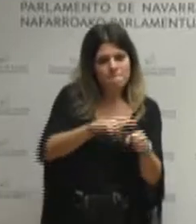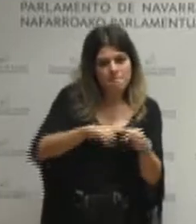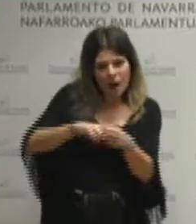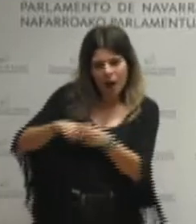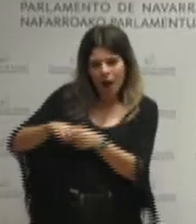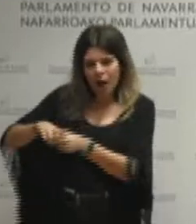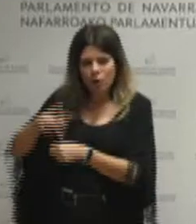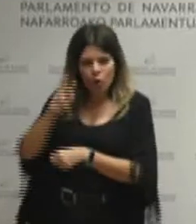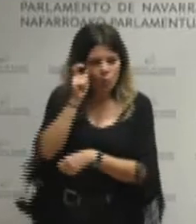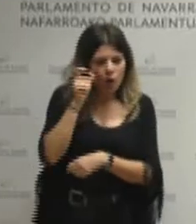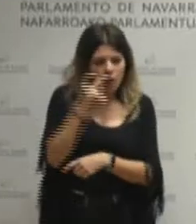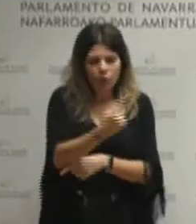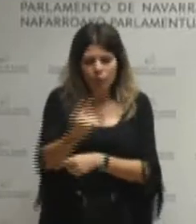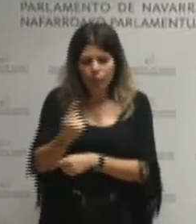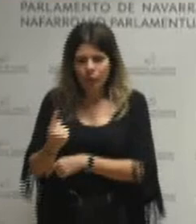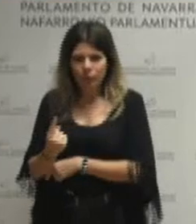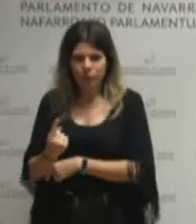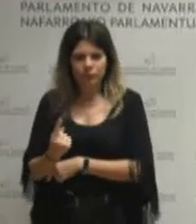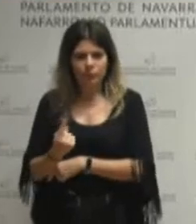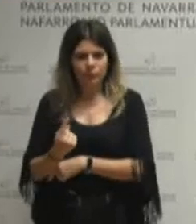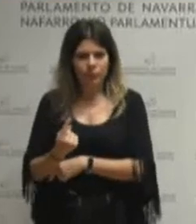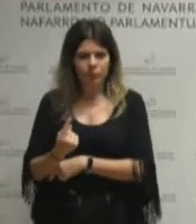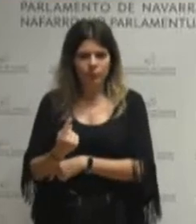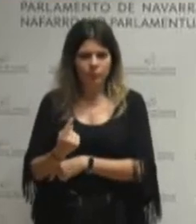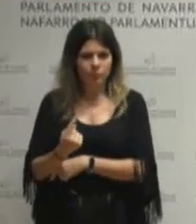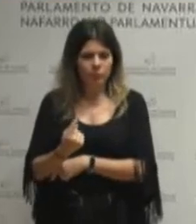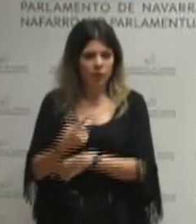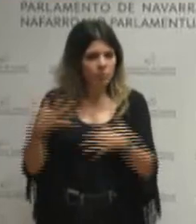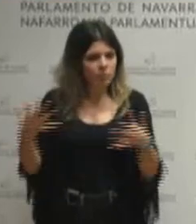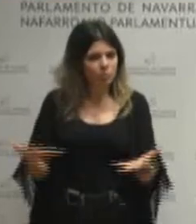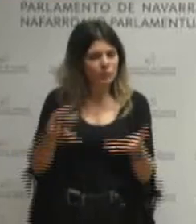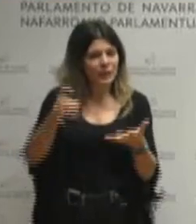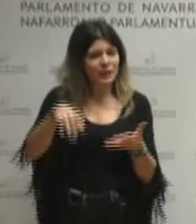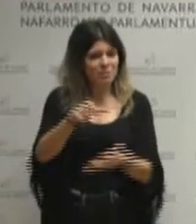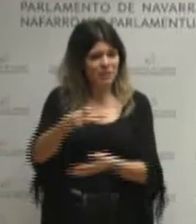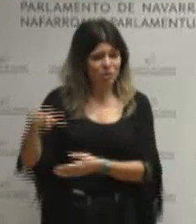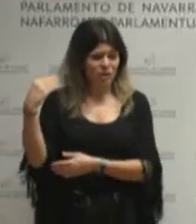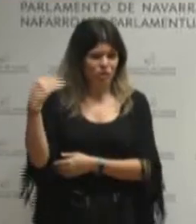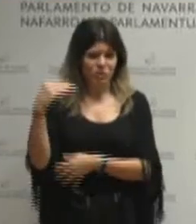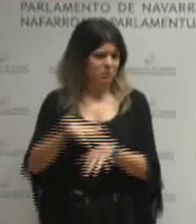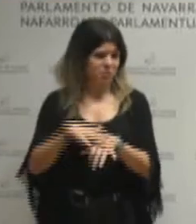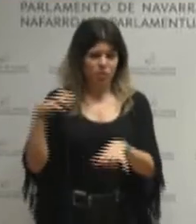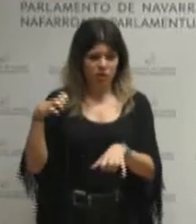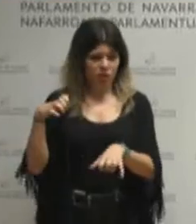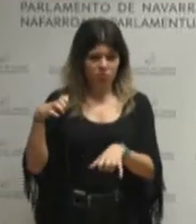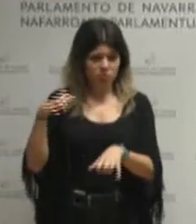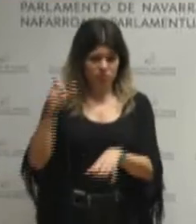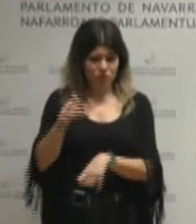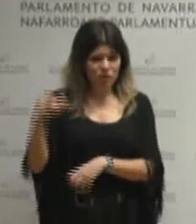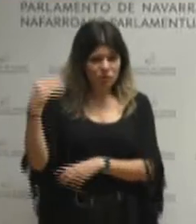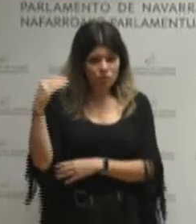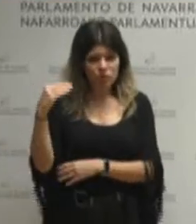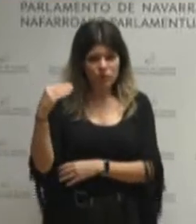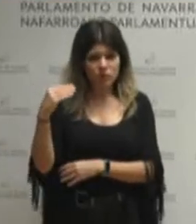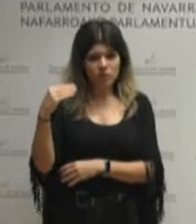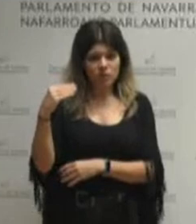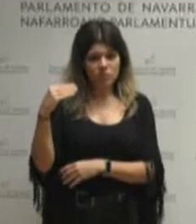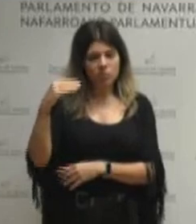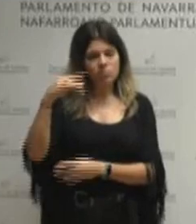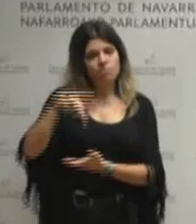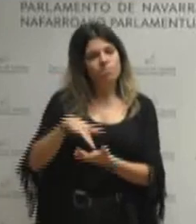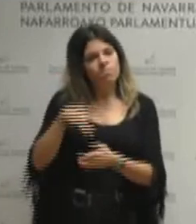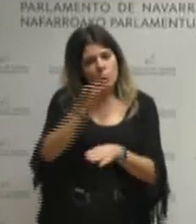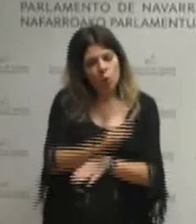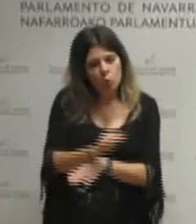pueblo promovidas fundamentalmente por personas jóvenes o mayoritariamente por personas jóvenes que se ocuparon de